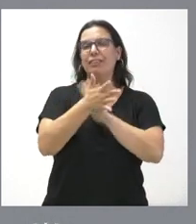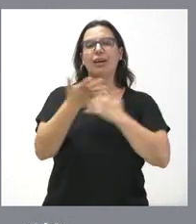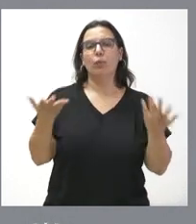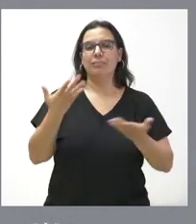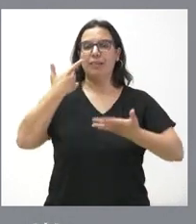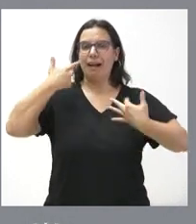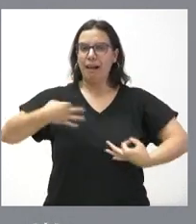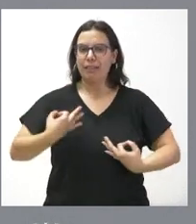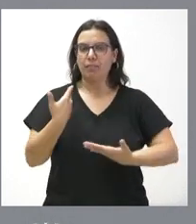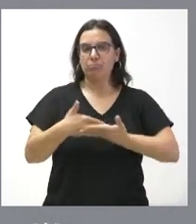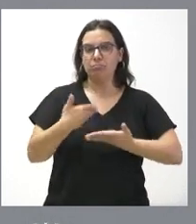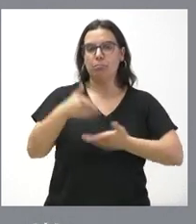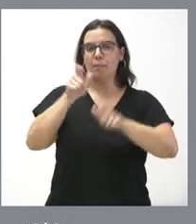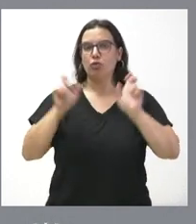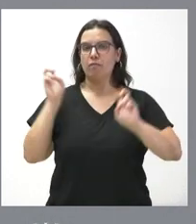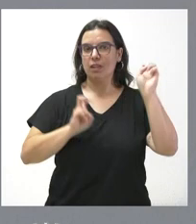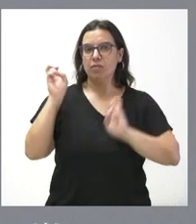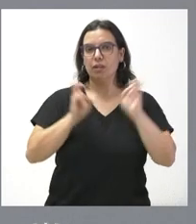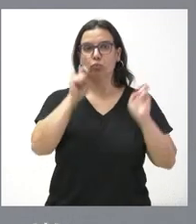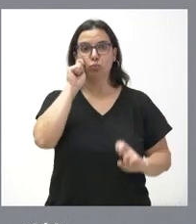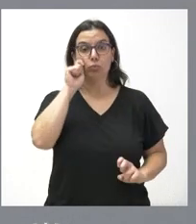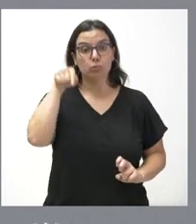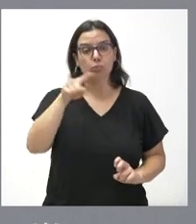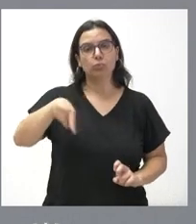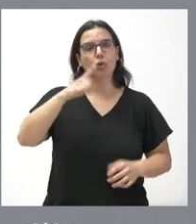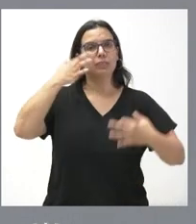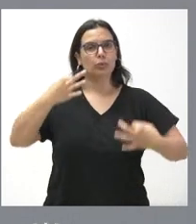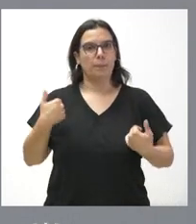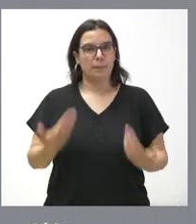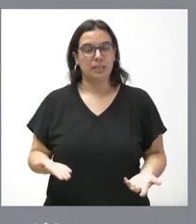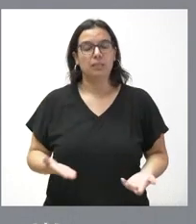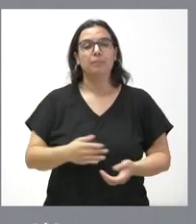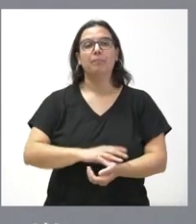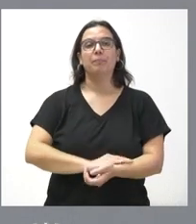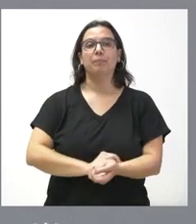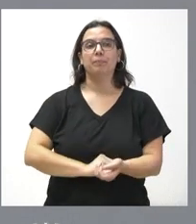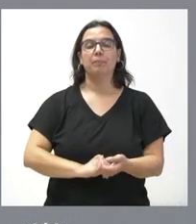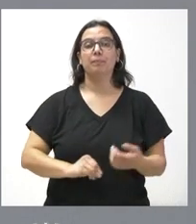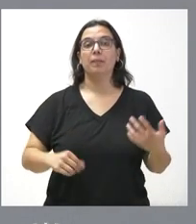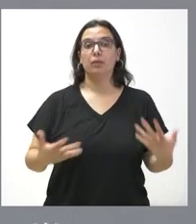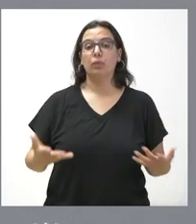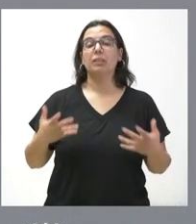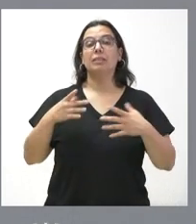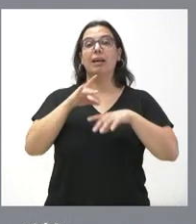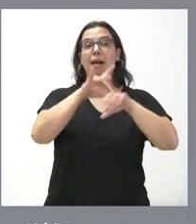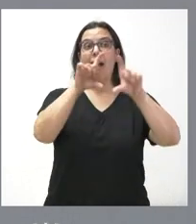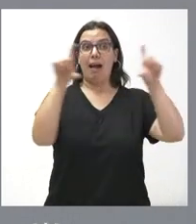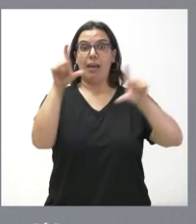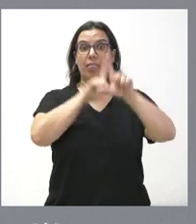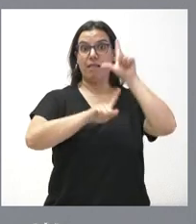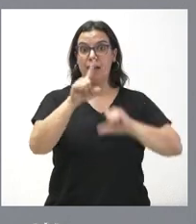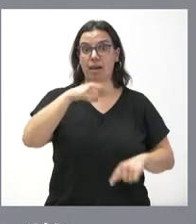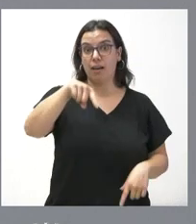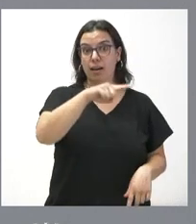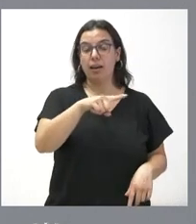de los viajeros, de los turistas y a esos efectos las agencias de viajes